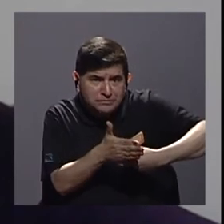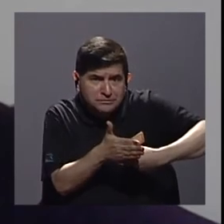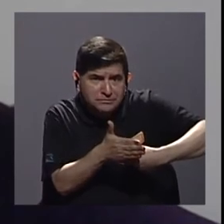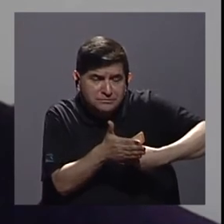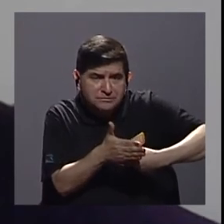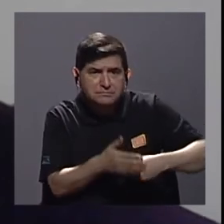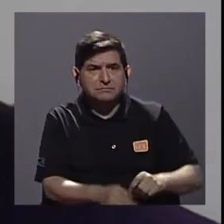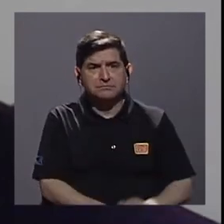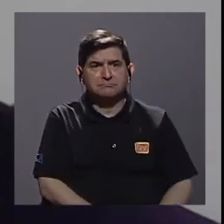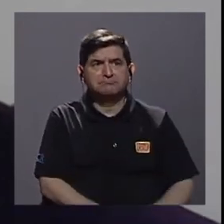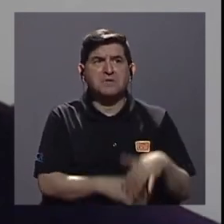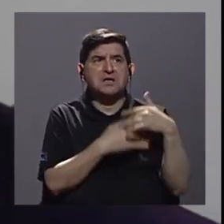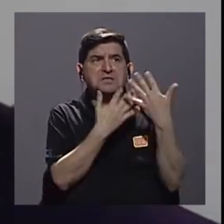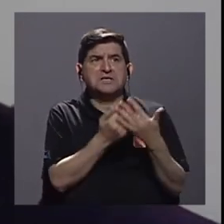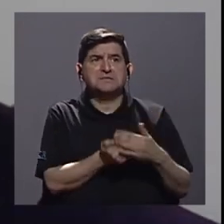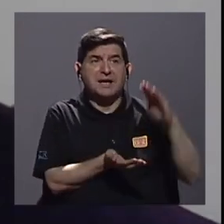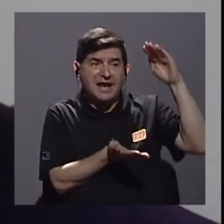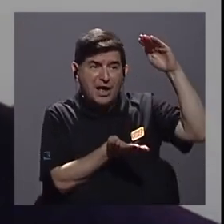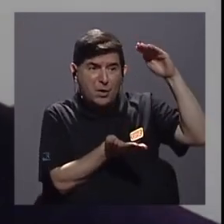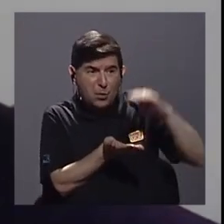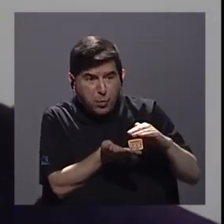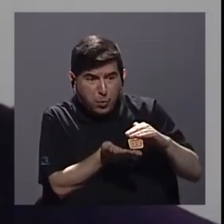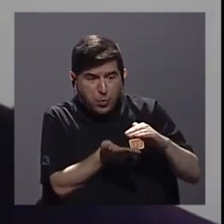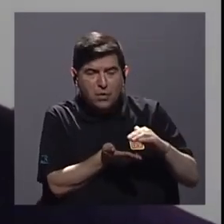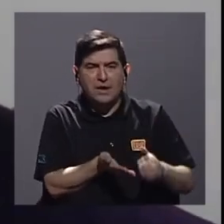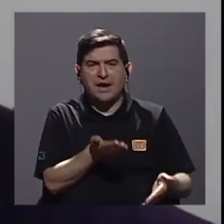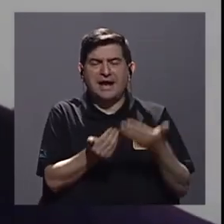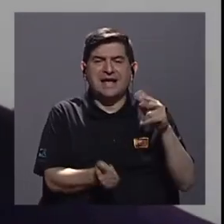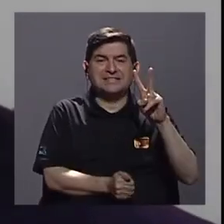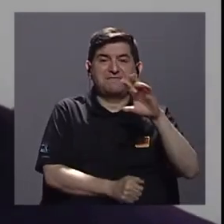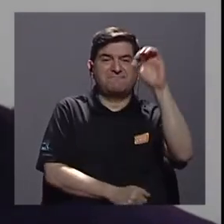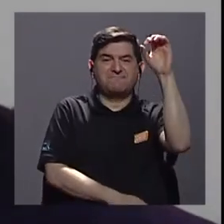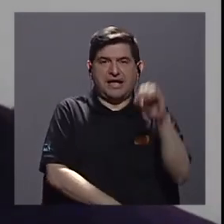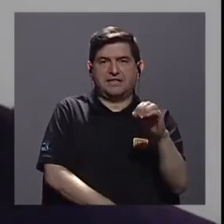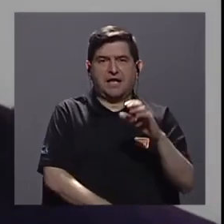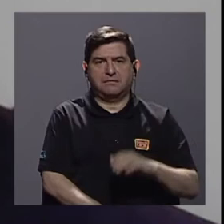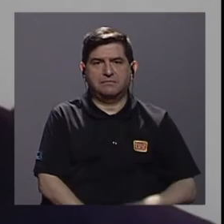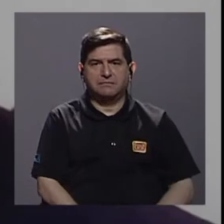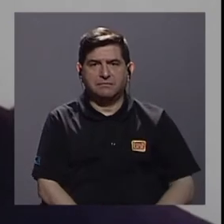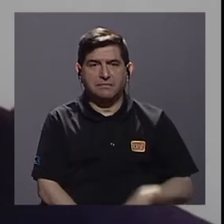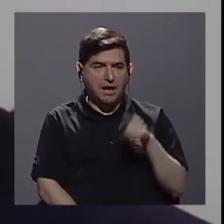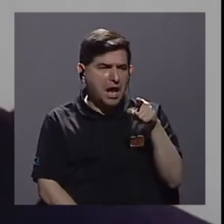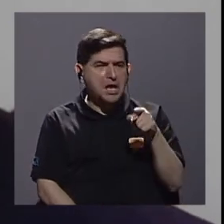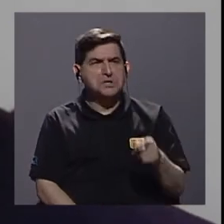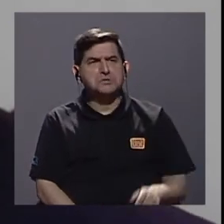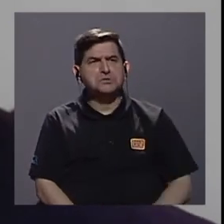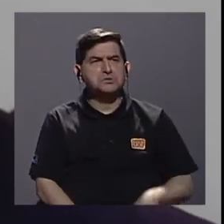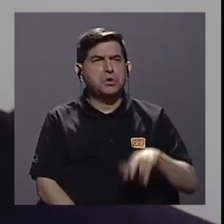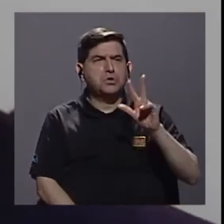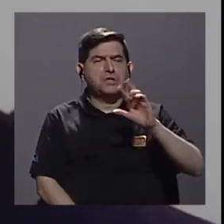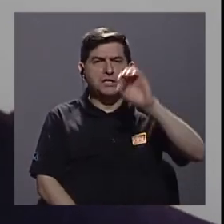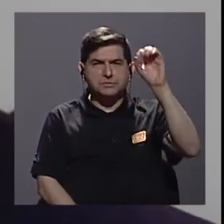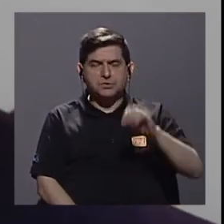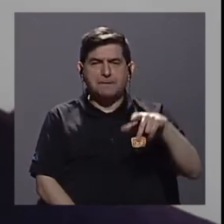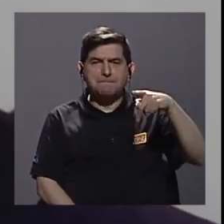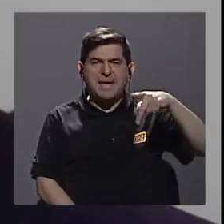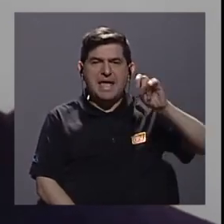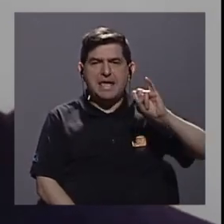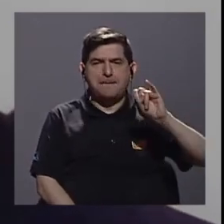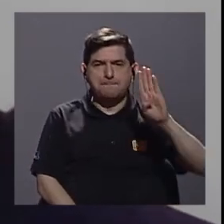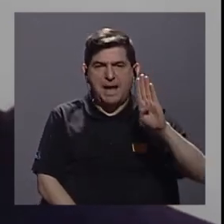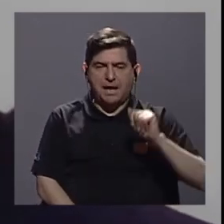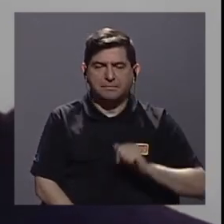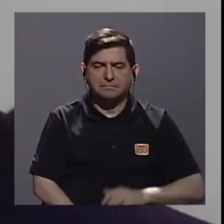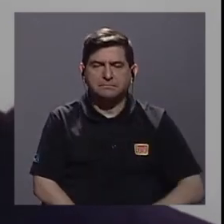se espera una caída como una disminución de un 20%, ¿verdad?, eso es en torno como al 3% del Producto Interno